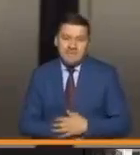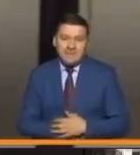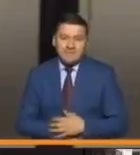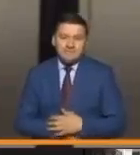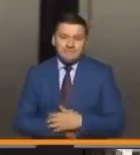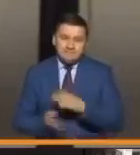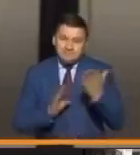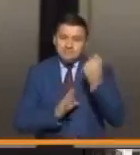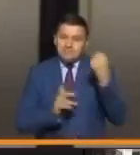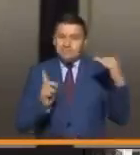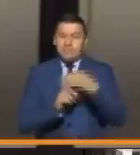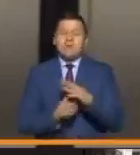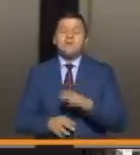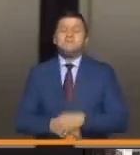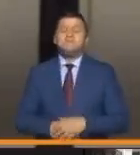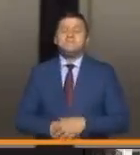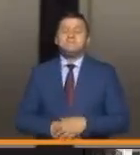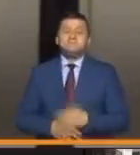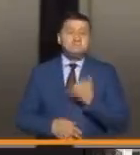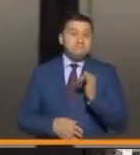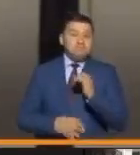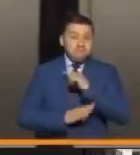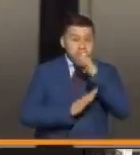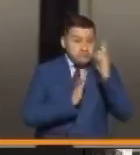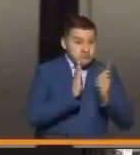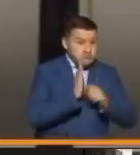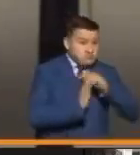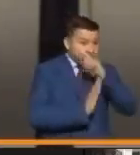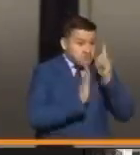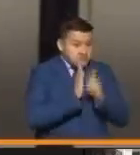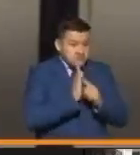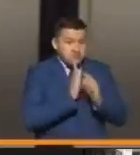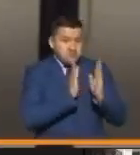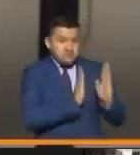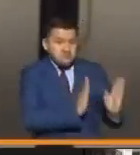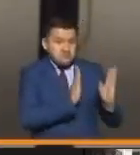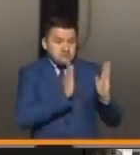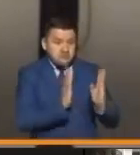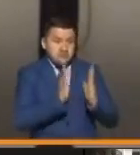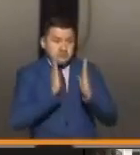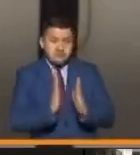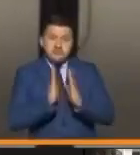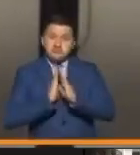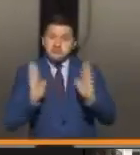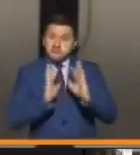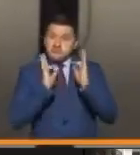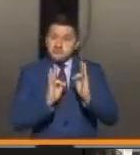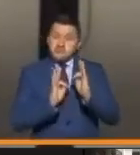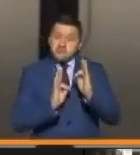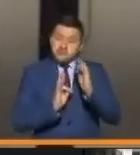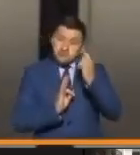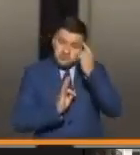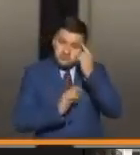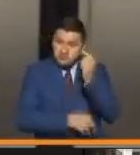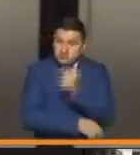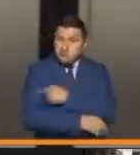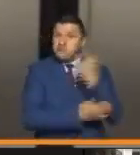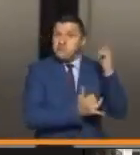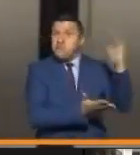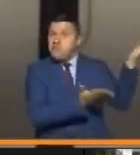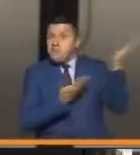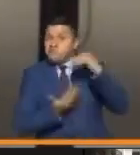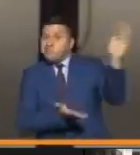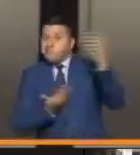riesgo de morir. E igualmente, una vez culminemos esa vacunación, que estimamos que con el acopio de vacunas que ya